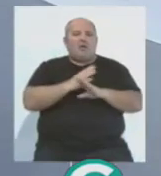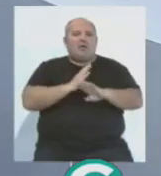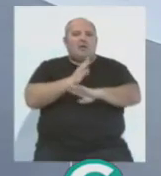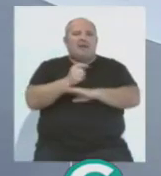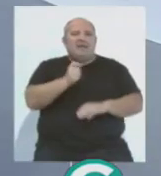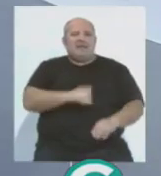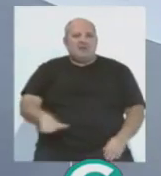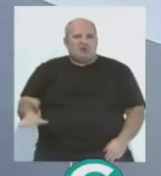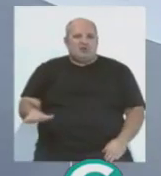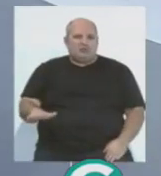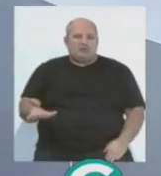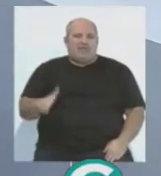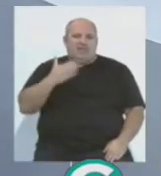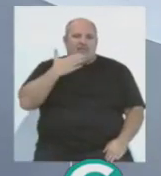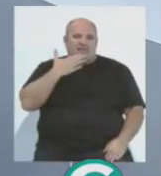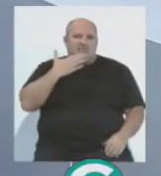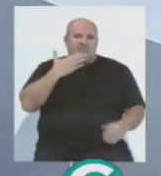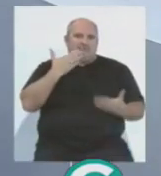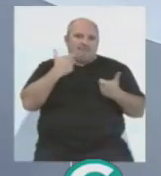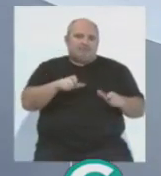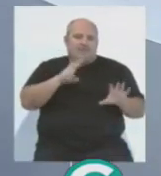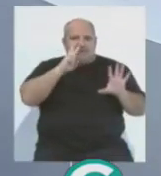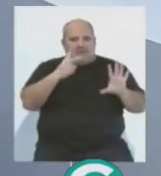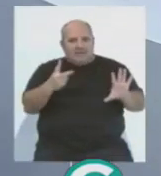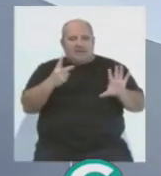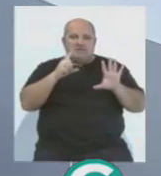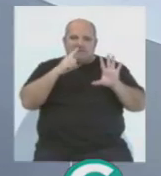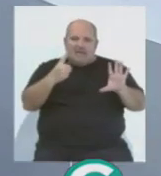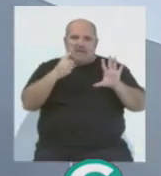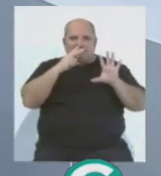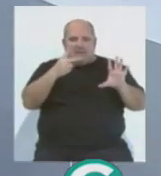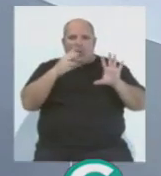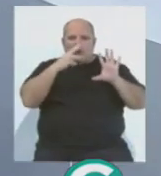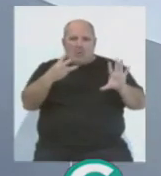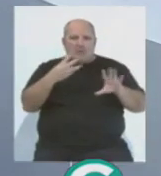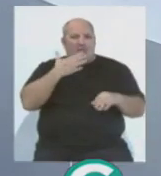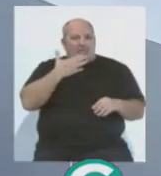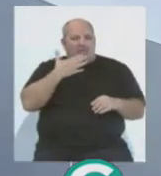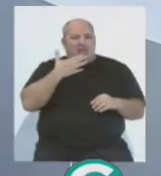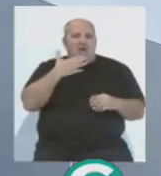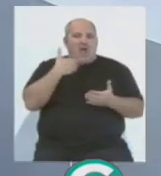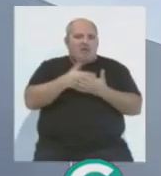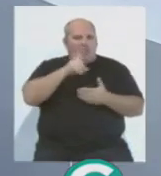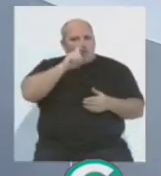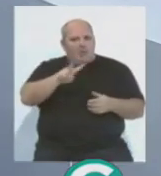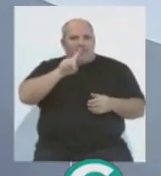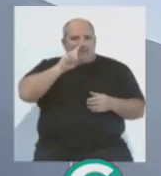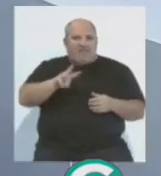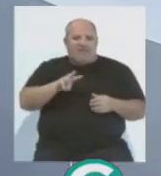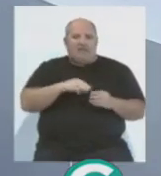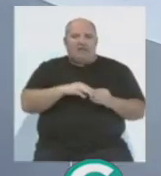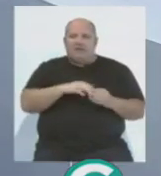niños de edades entre 7, 6, 7, 8 años hasta 12 o 13,